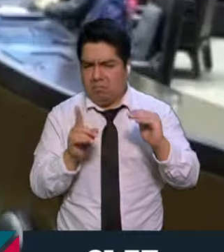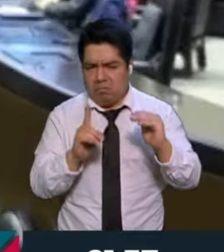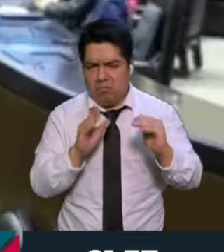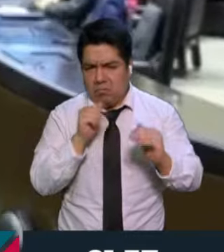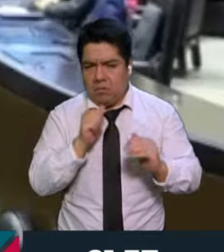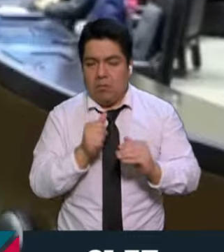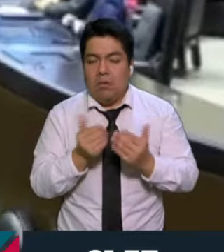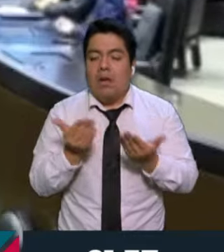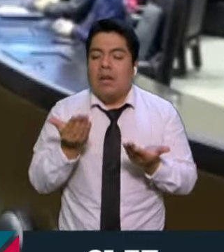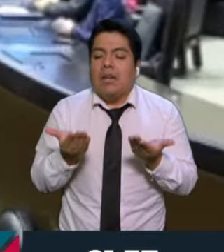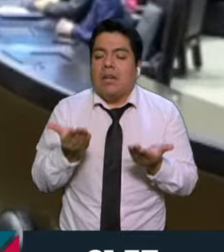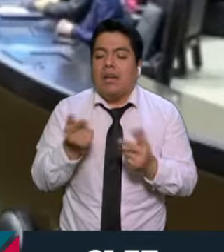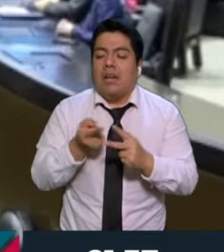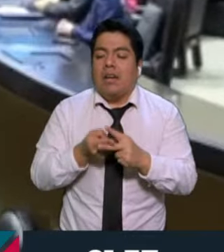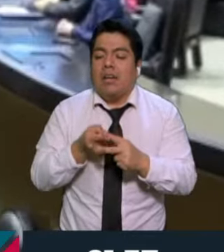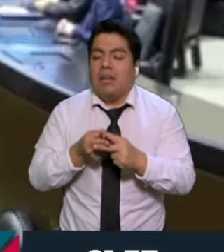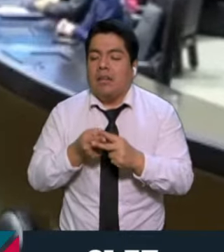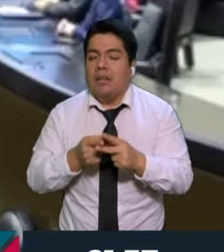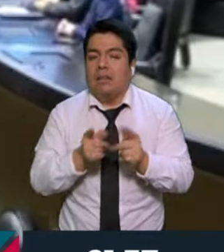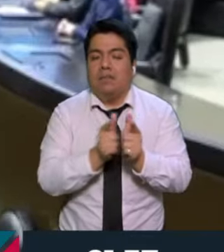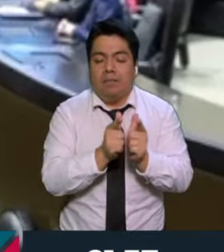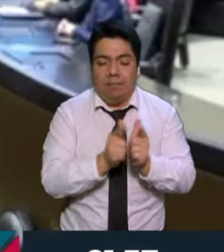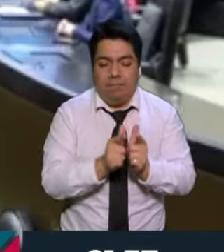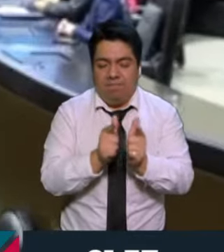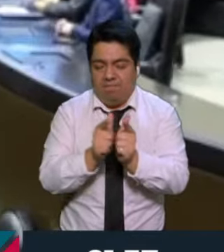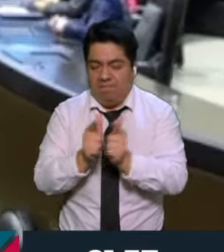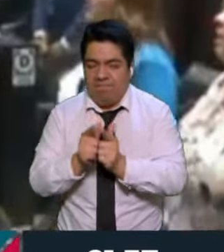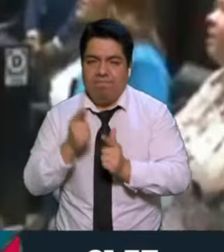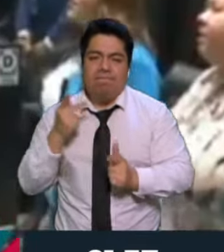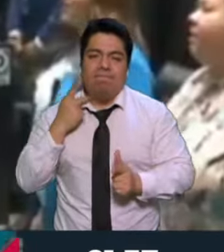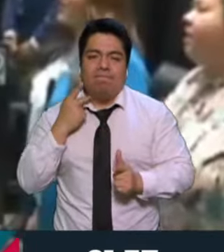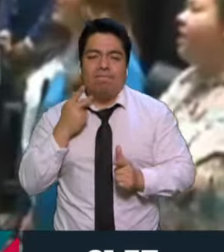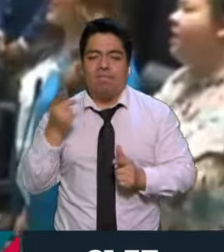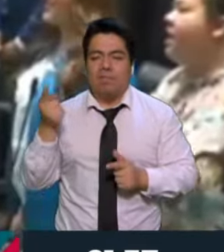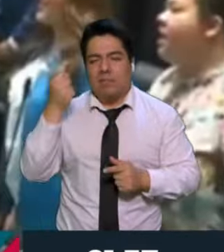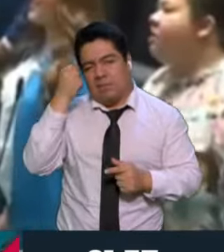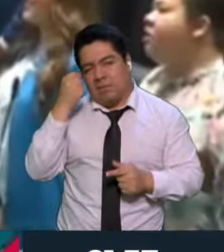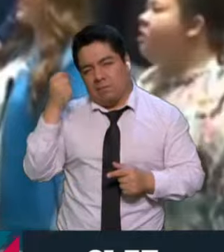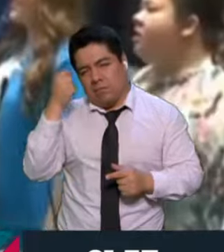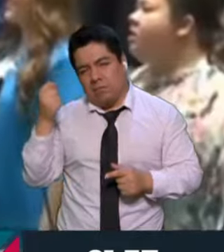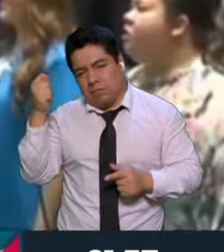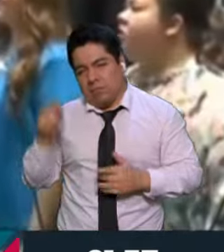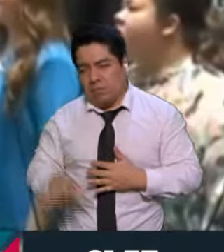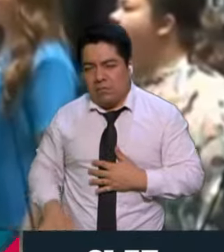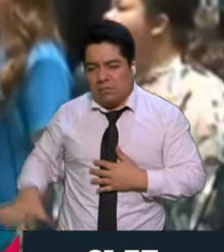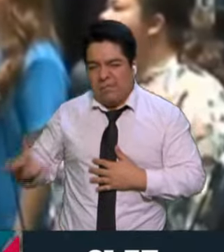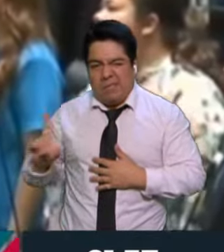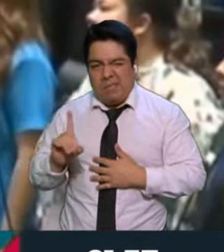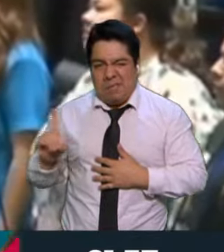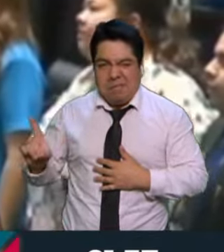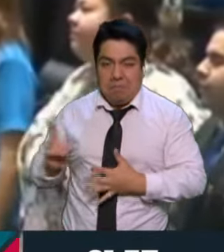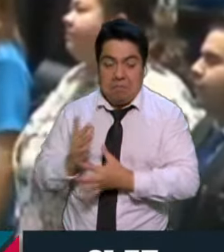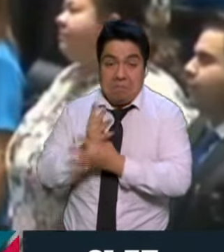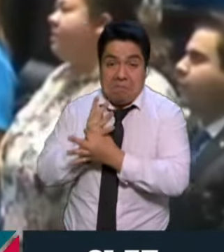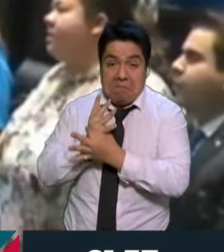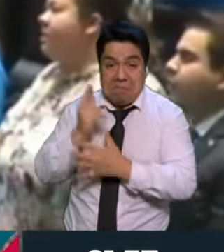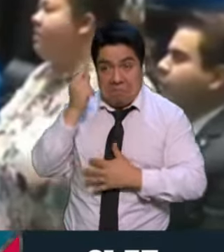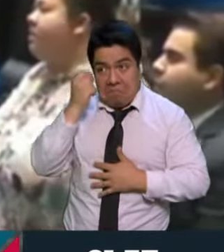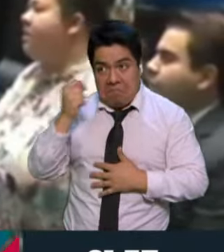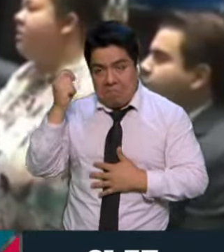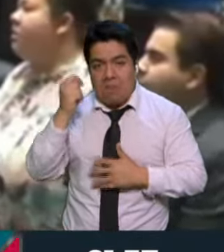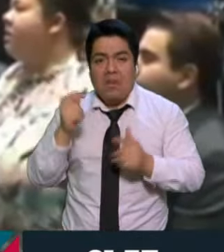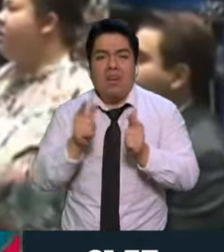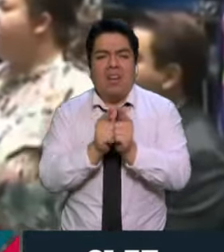se tiene que calcular por partido. Hay por ahí una teoría que está manejando la derecha en relación a que los partidos